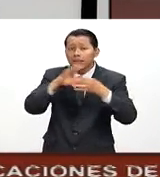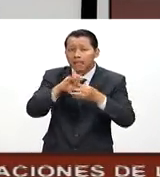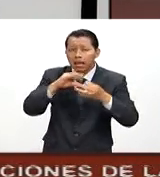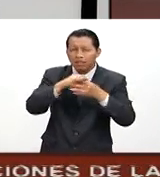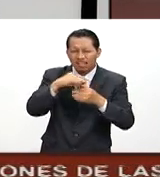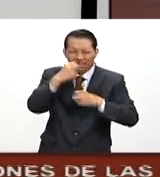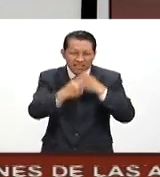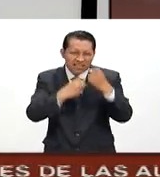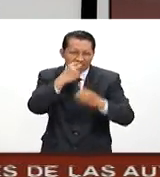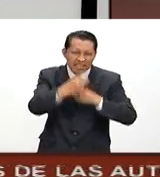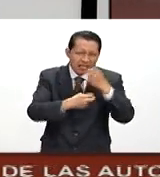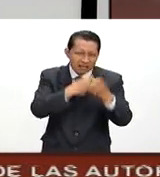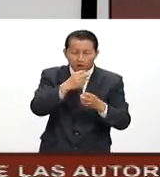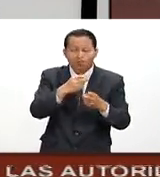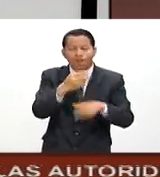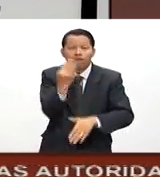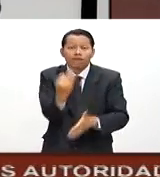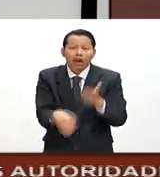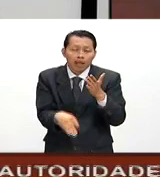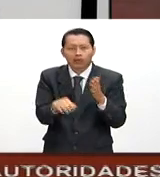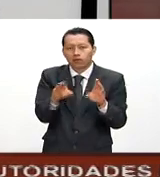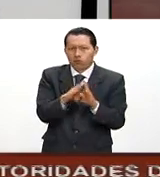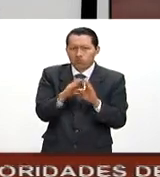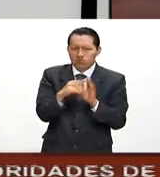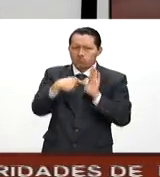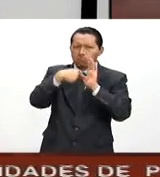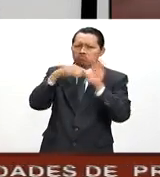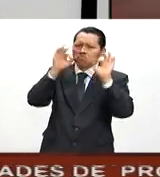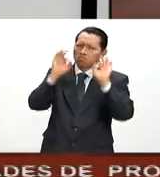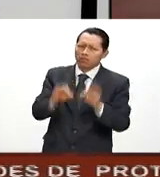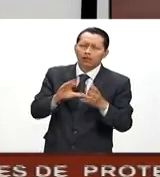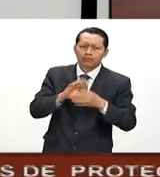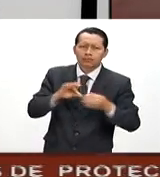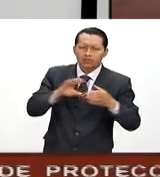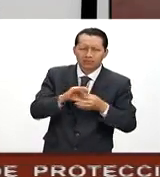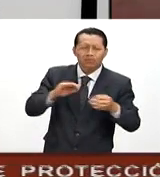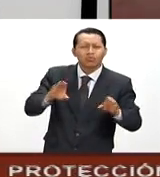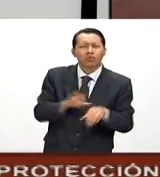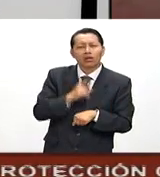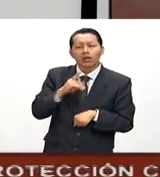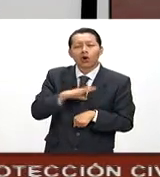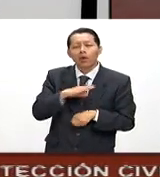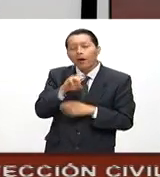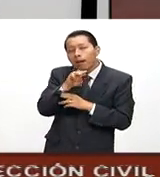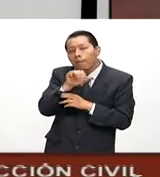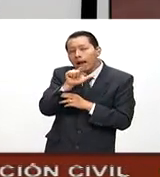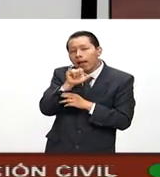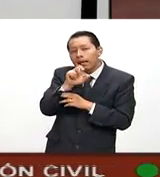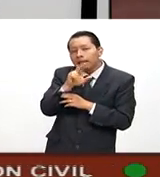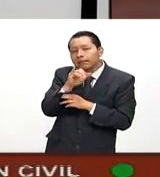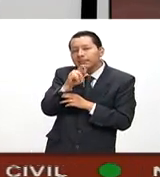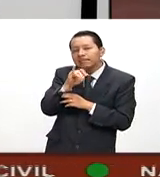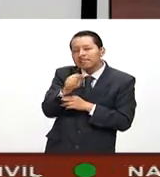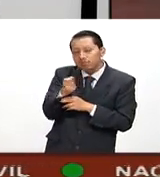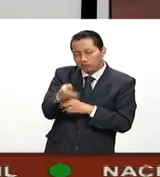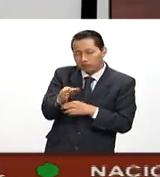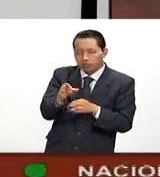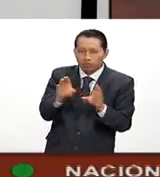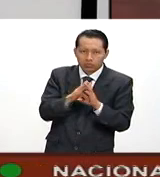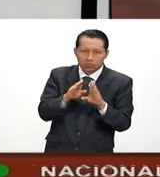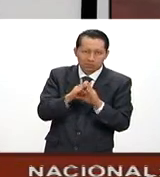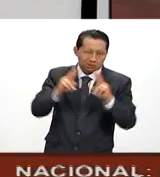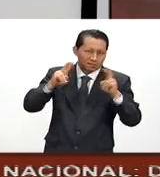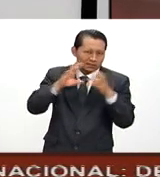ocasiones hacemos sin argumento alguno a quienes a veces más bien catalogamos de malinchistas. El texto contaba